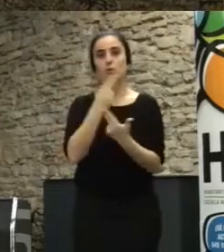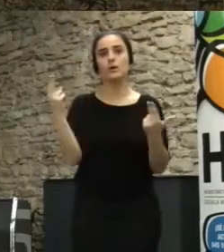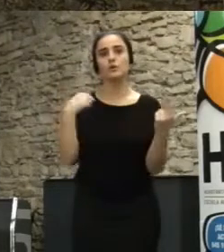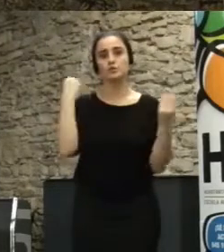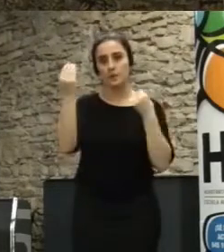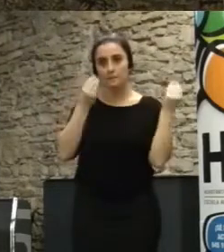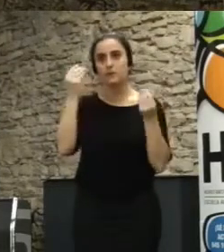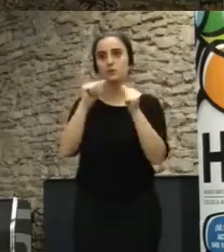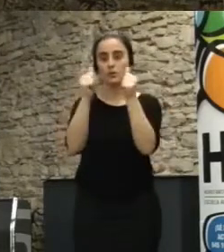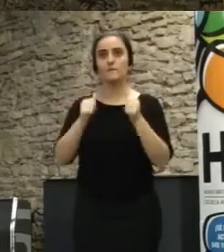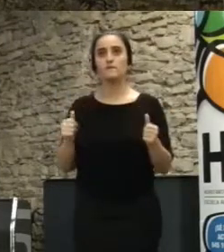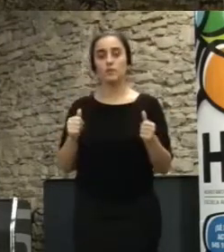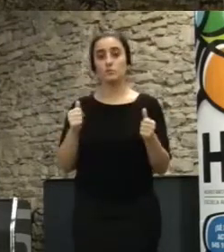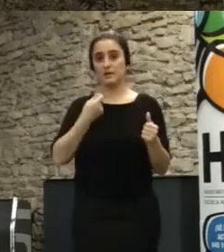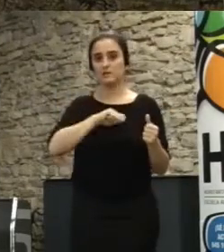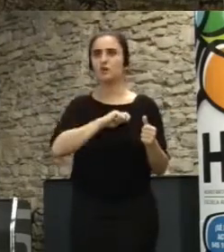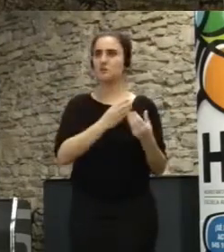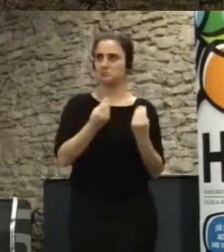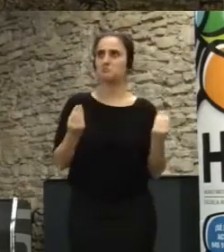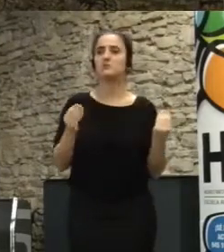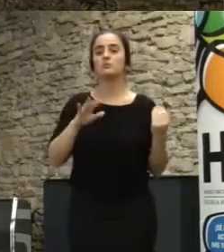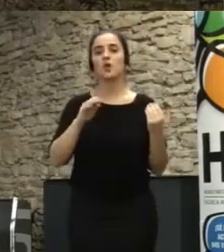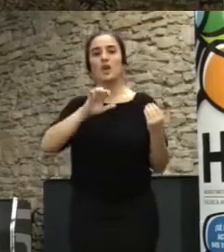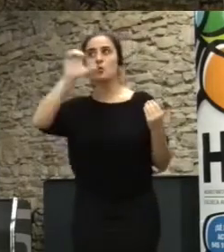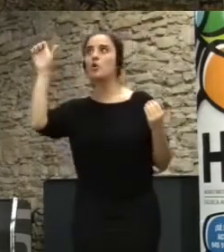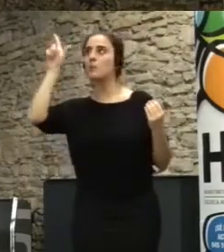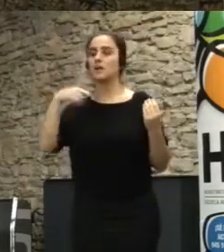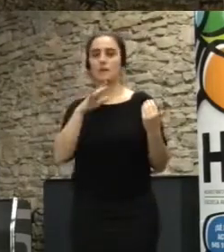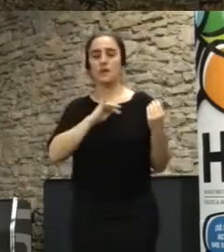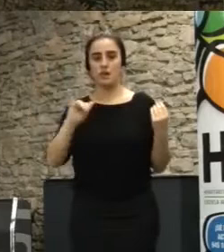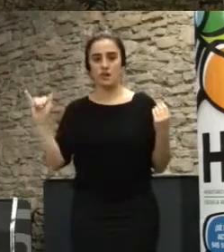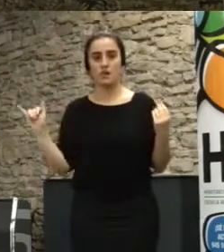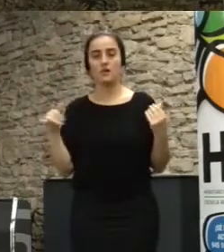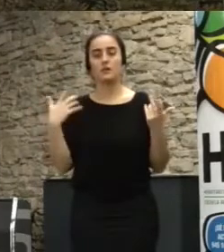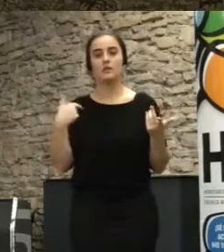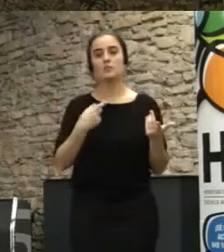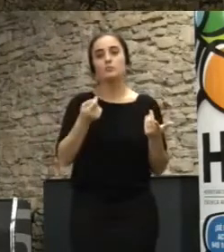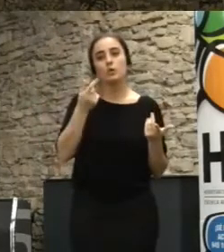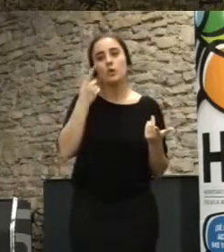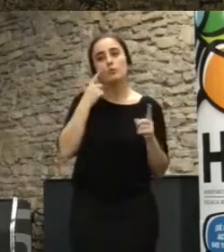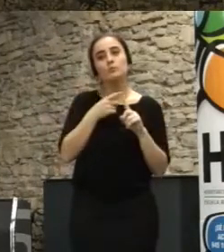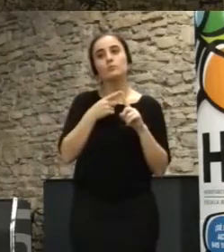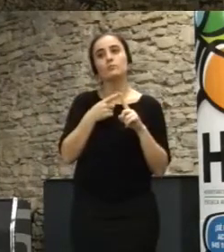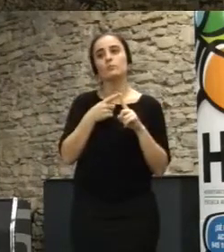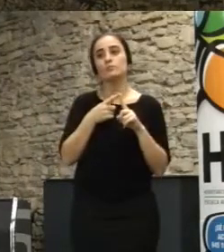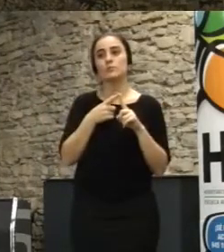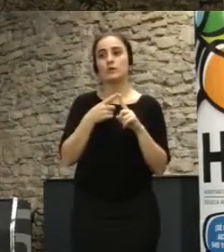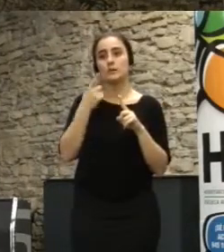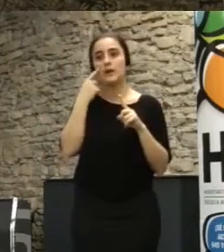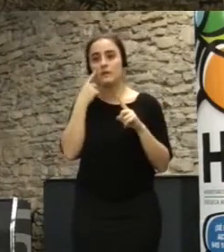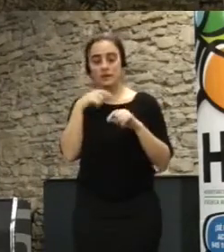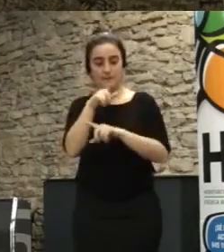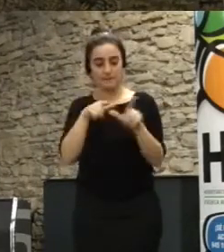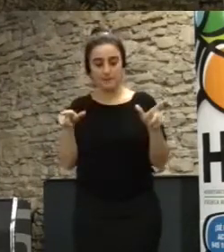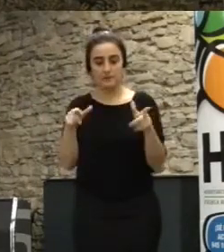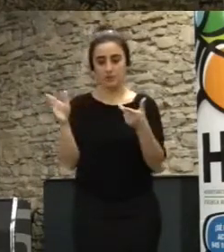tendencia en España y mucho pero también en el resto de Europa así para diferenciarlo de casi toda la gente y